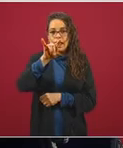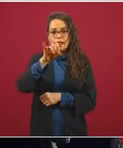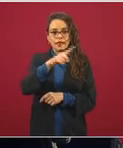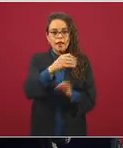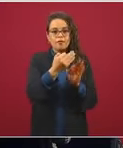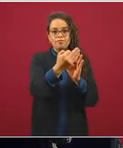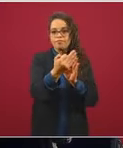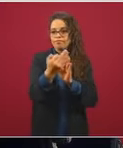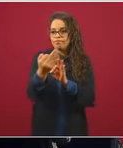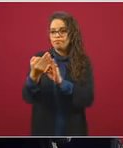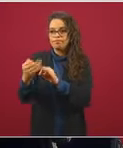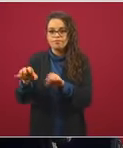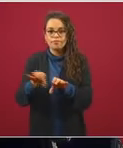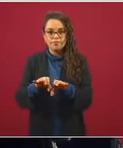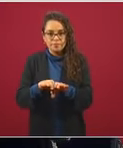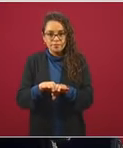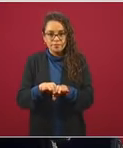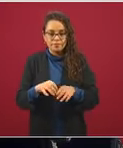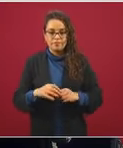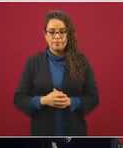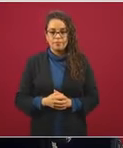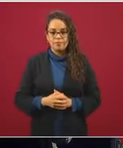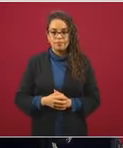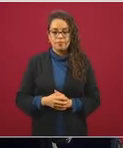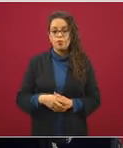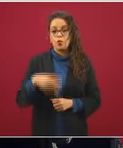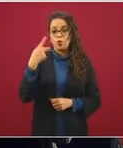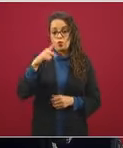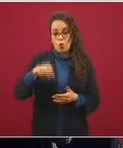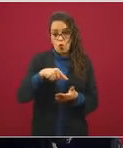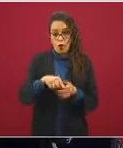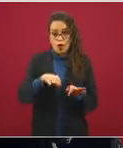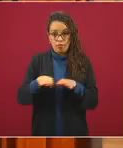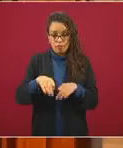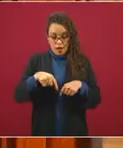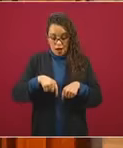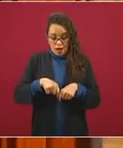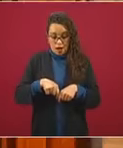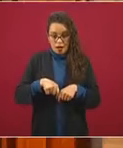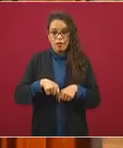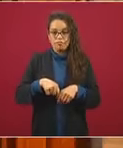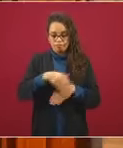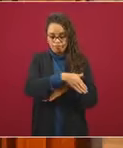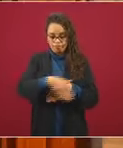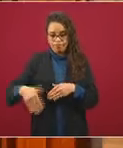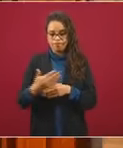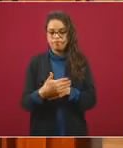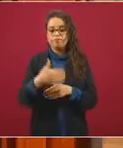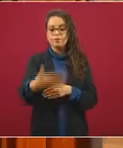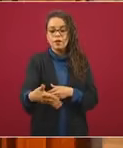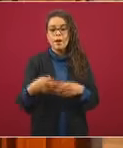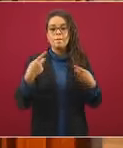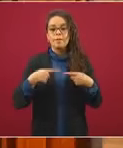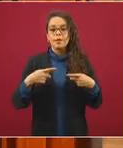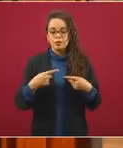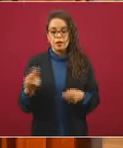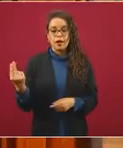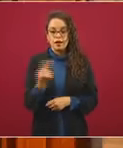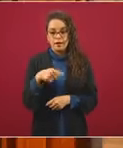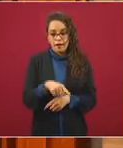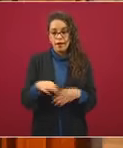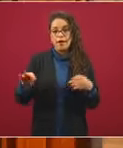el mostrador, cómo el mostrador hay que estar constantemente haciendo